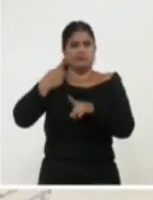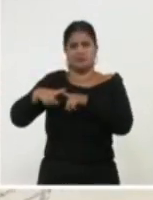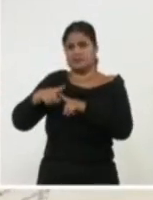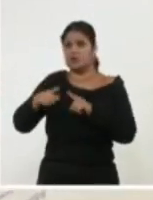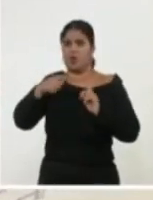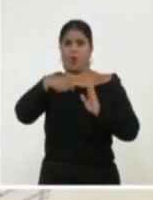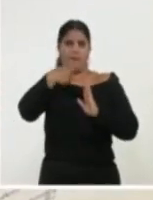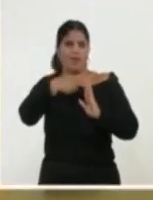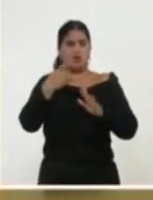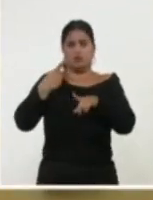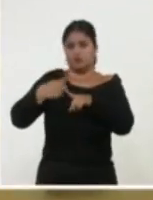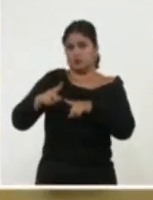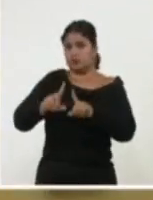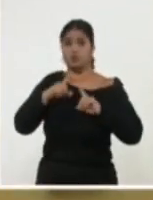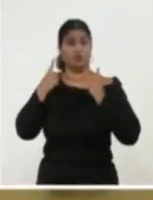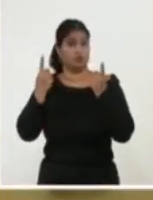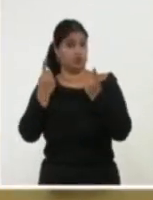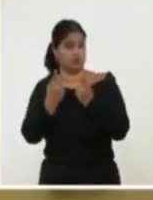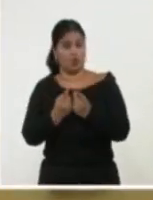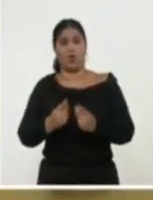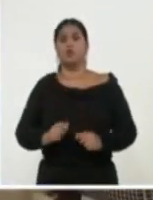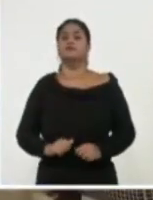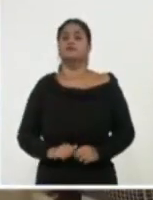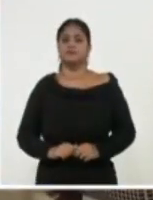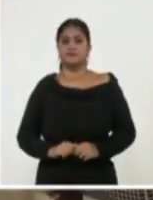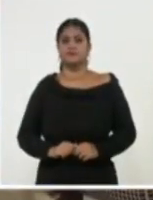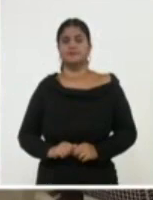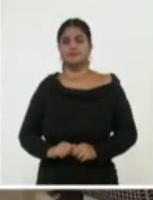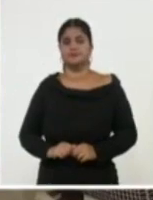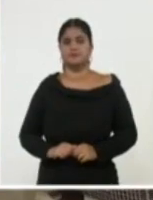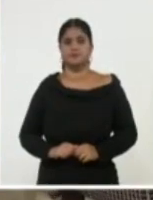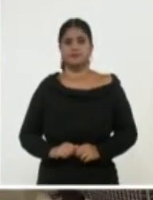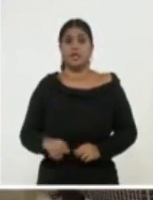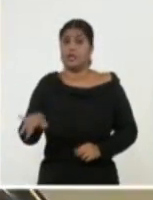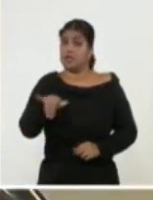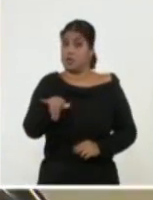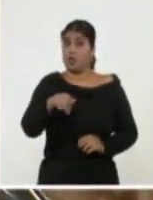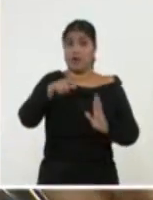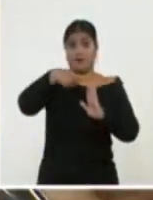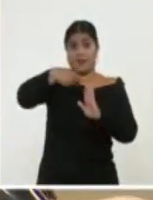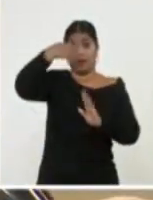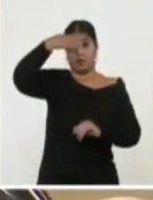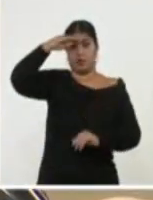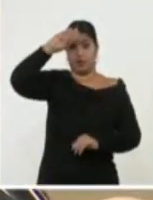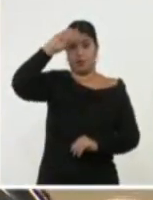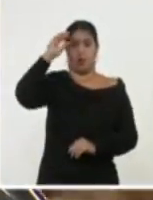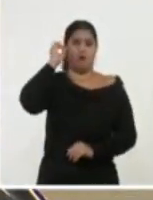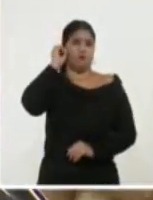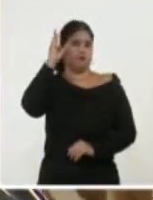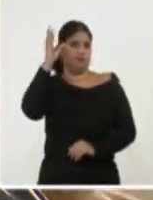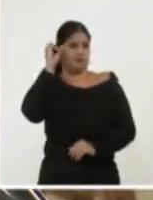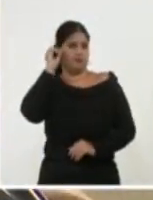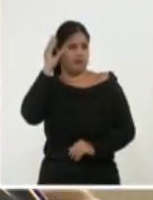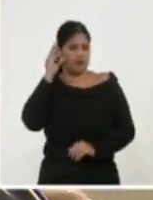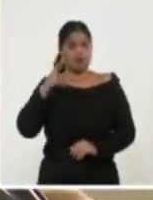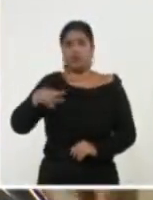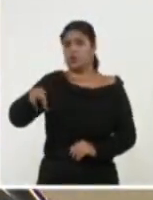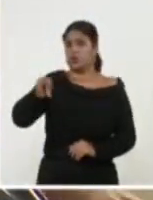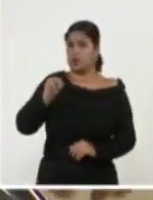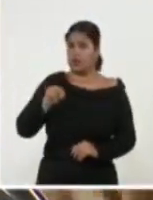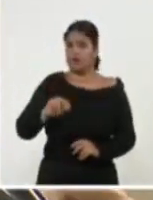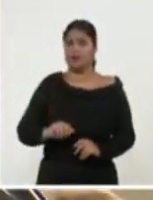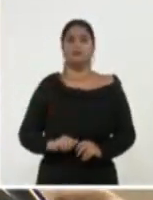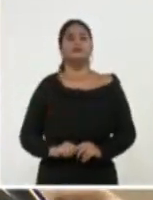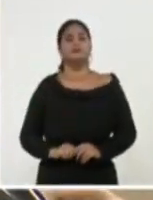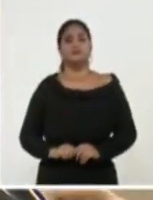posibilidades existentes para exportar obras audiovisuales y servicios. Si nosotros lográramos ingresar un poco más